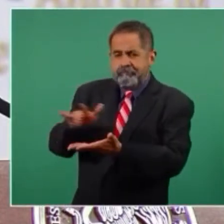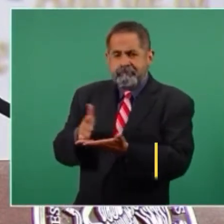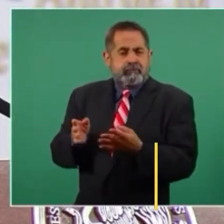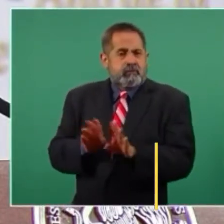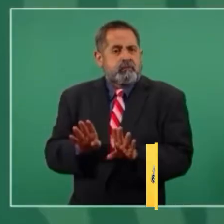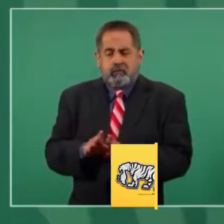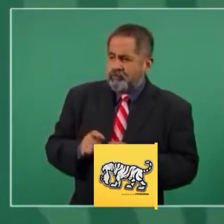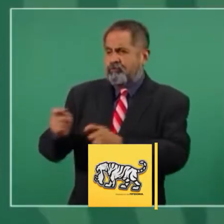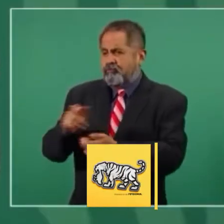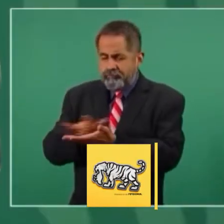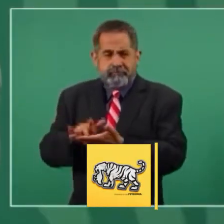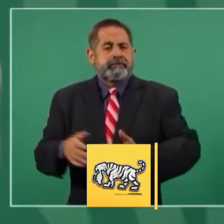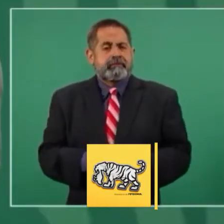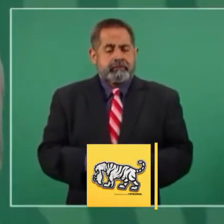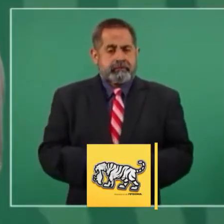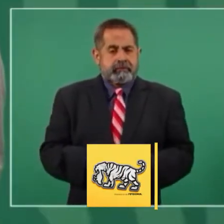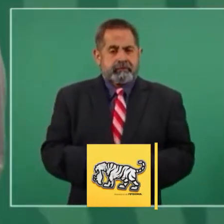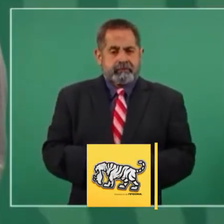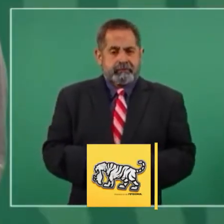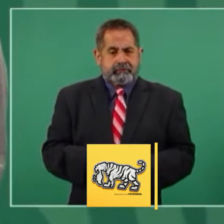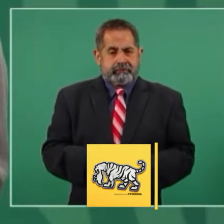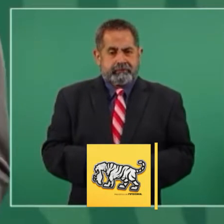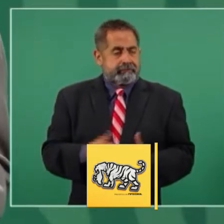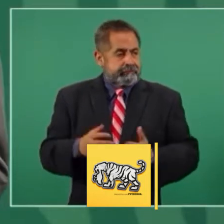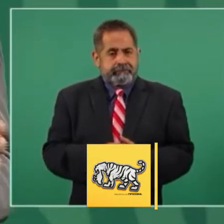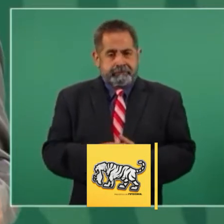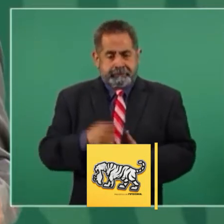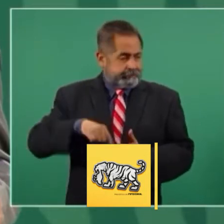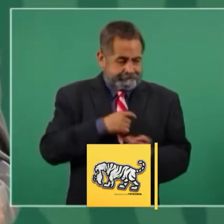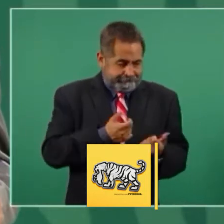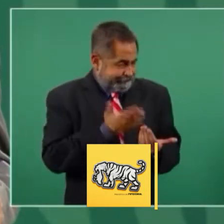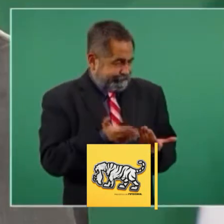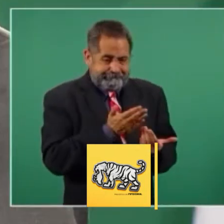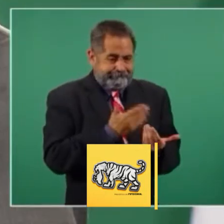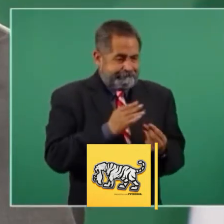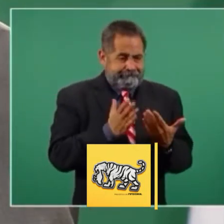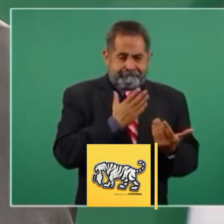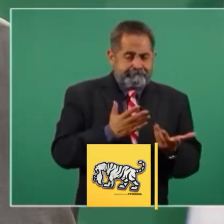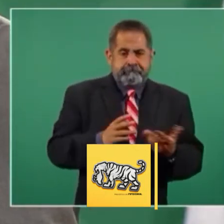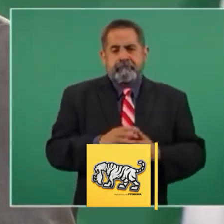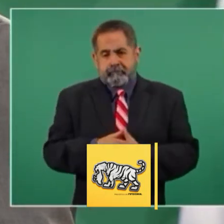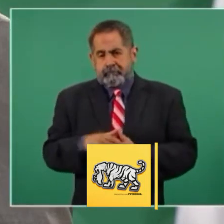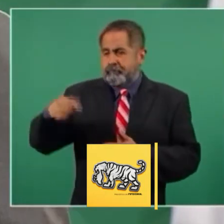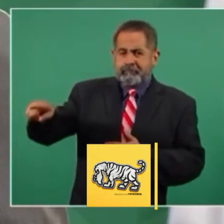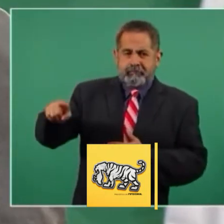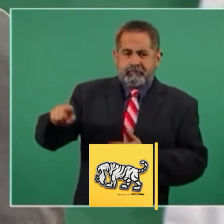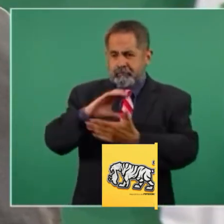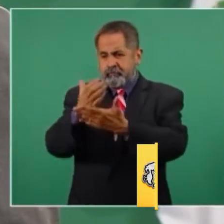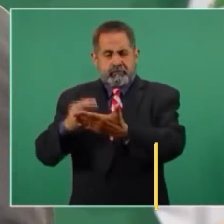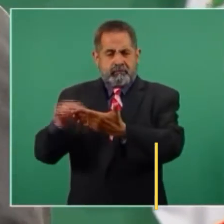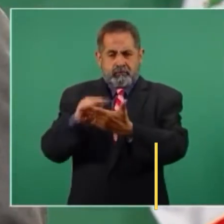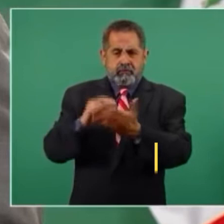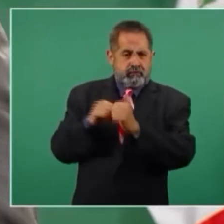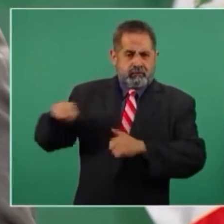apoyando, aún con nuestras limitaciones, quedaron en el contrato que se